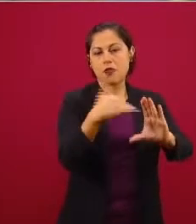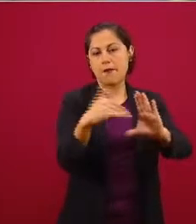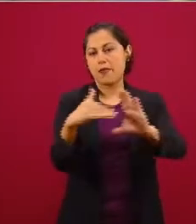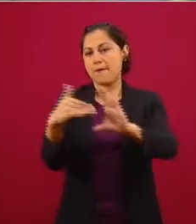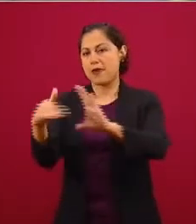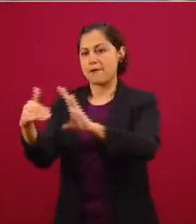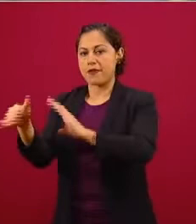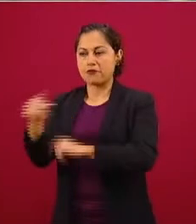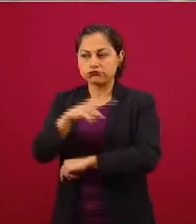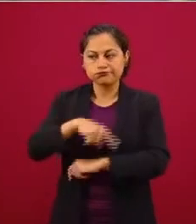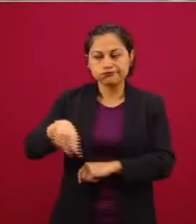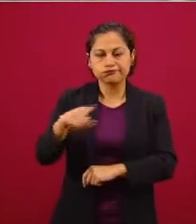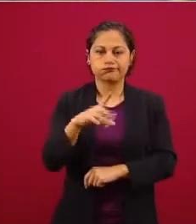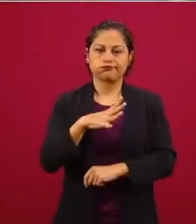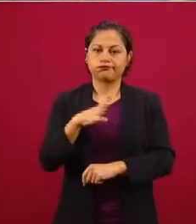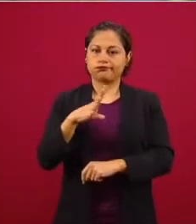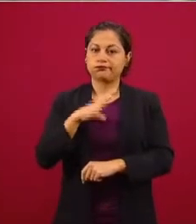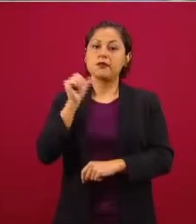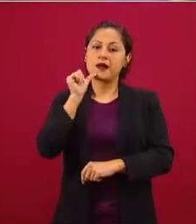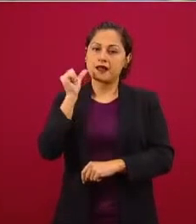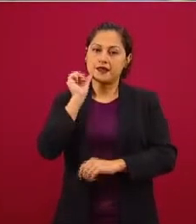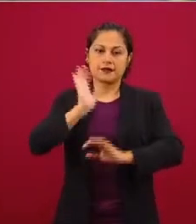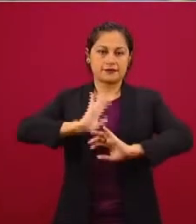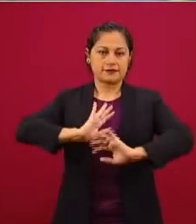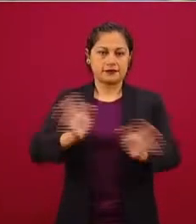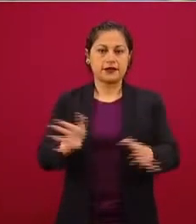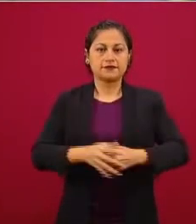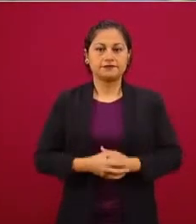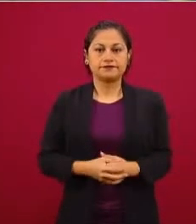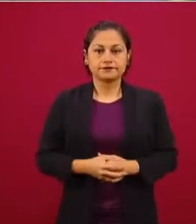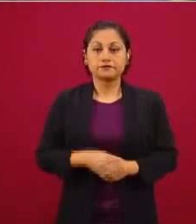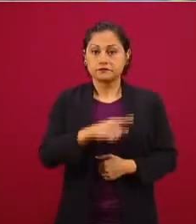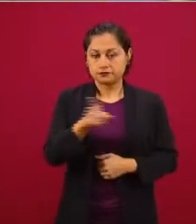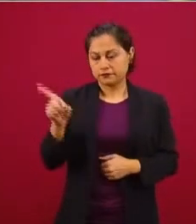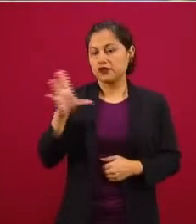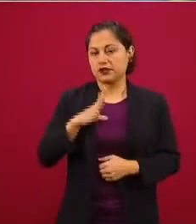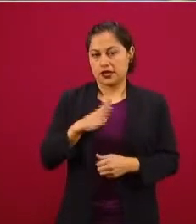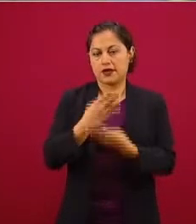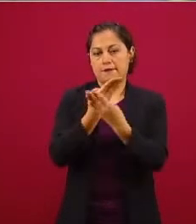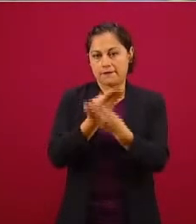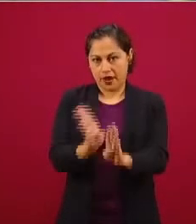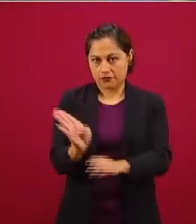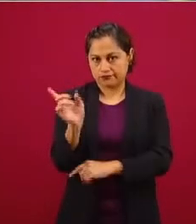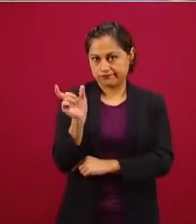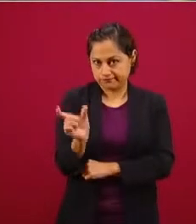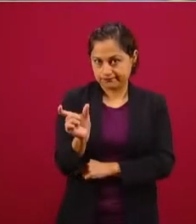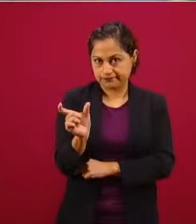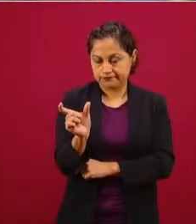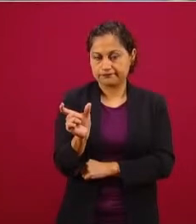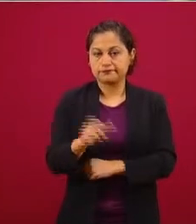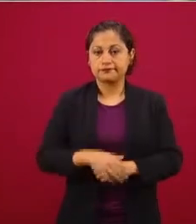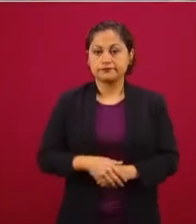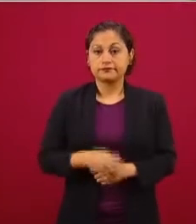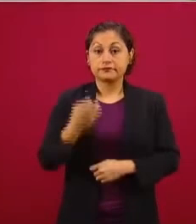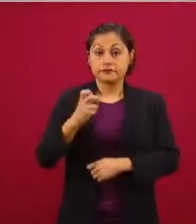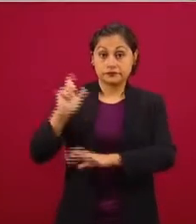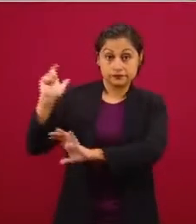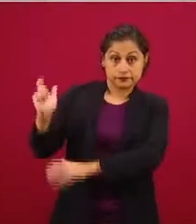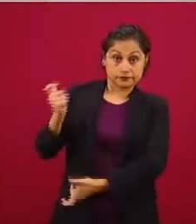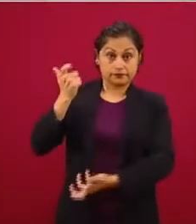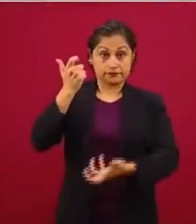derechohabientes desde el día de ayer, quienes cobran por tarjeta bancaria. Esta inversión se hizo